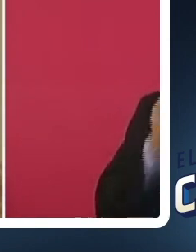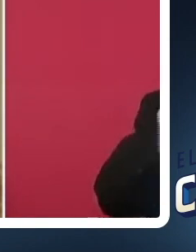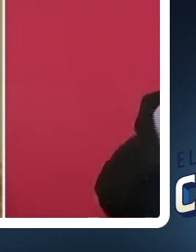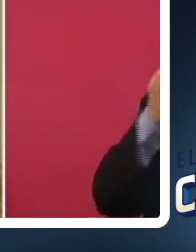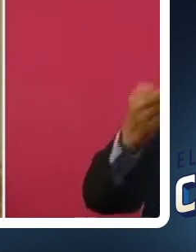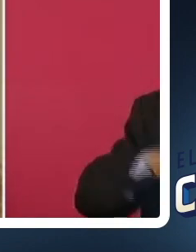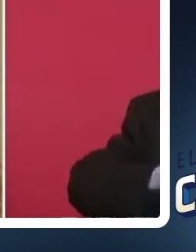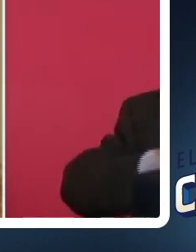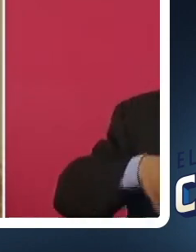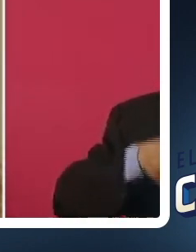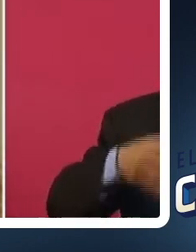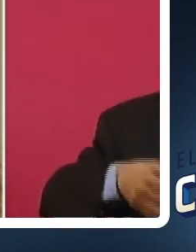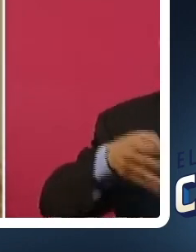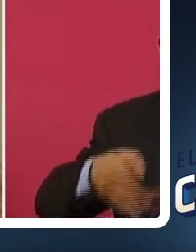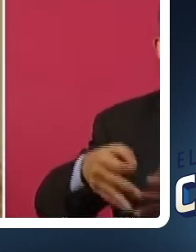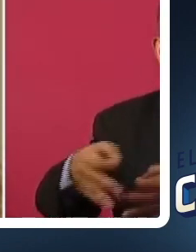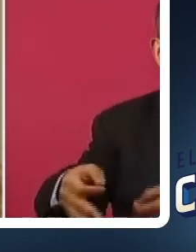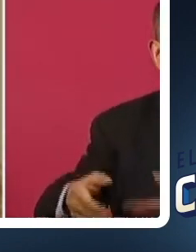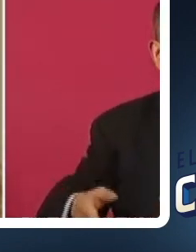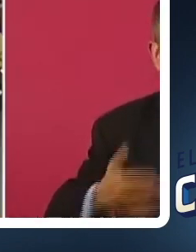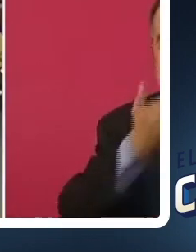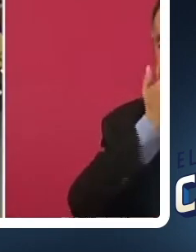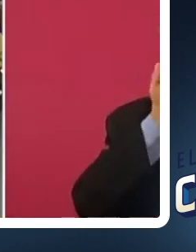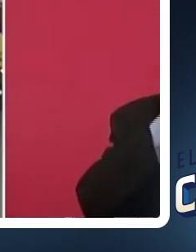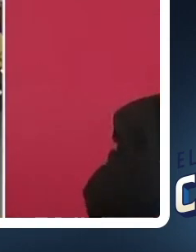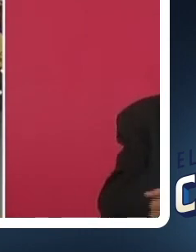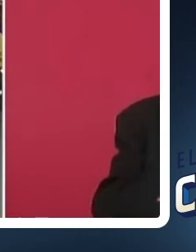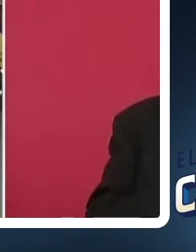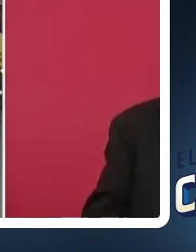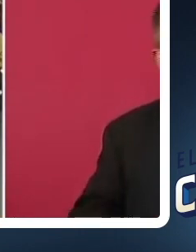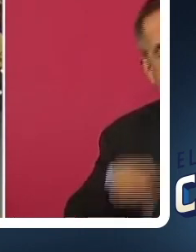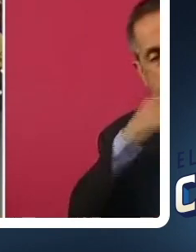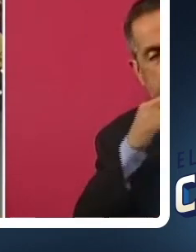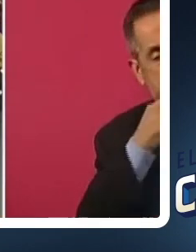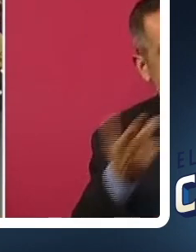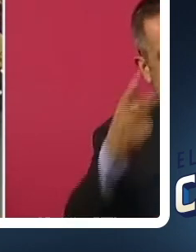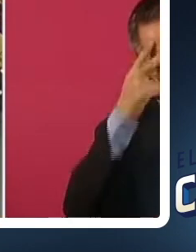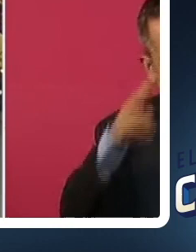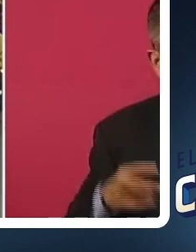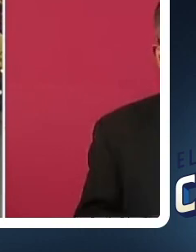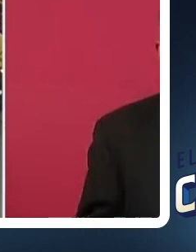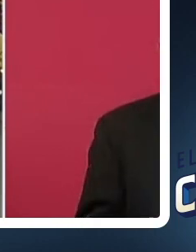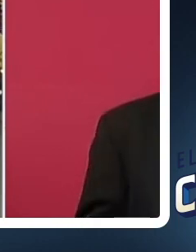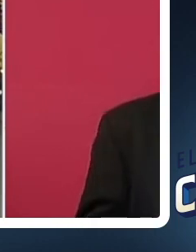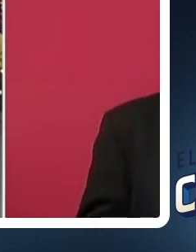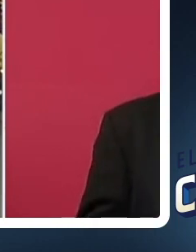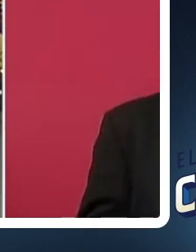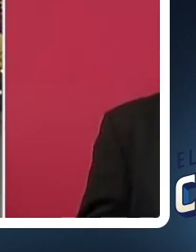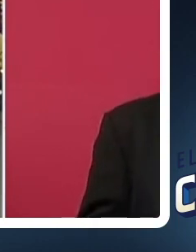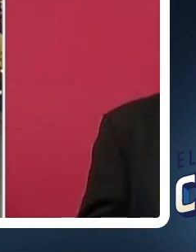juicios que perjudican la impartición de justicia en México. Esa es mi primera pregunta. que tienes razón.